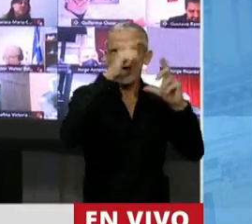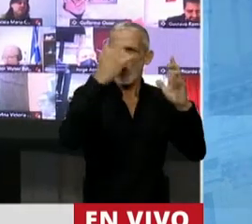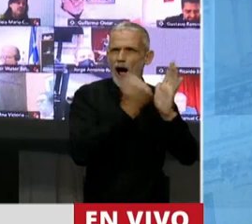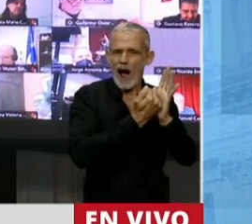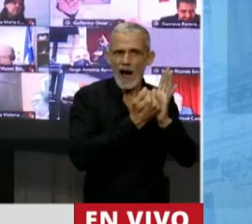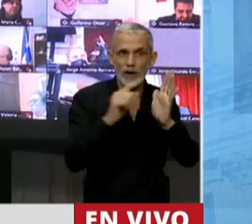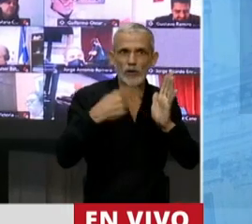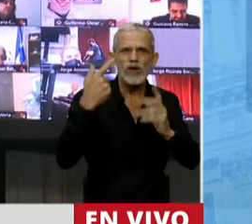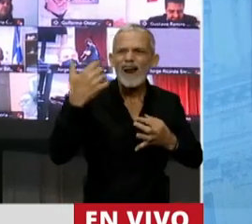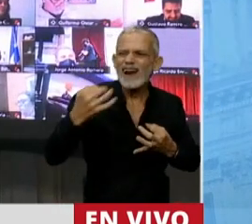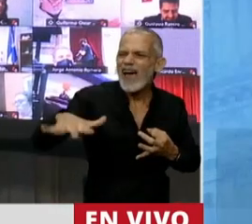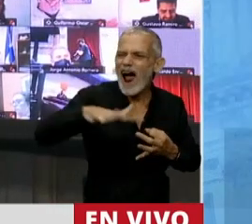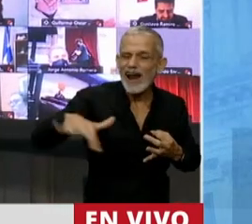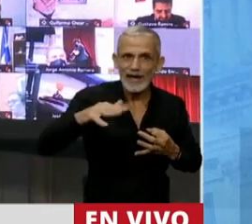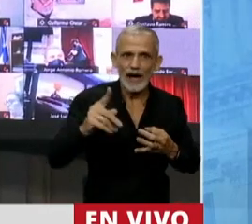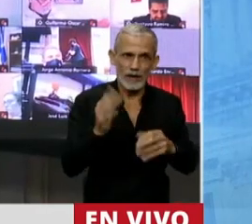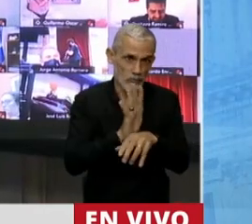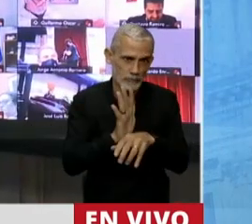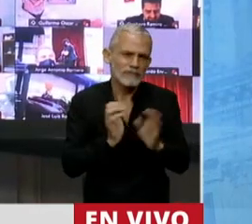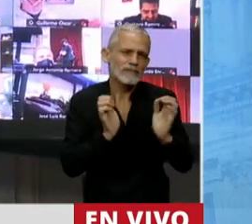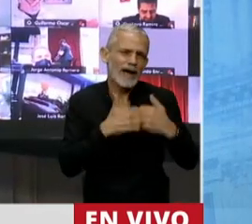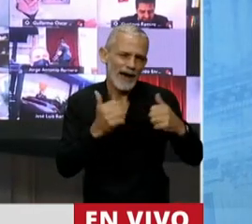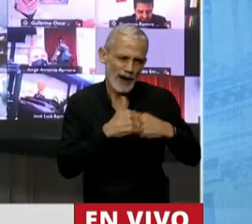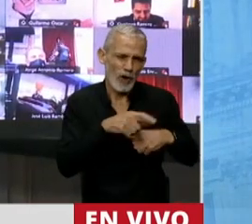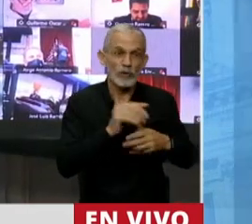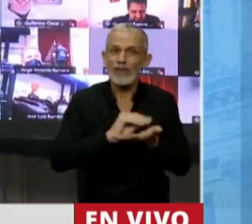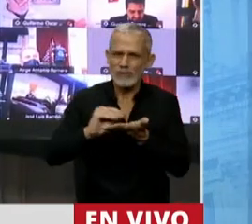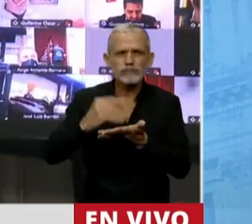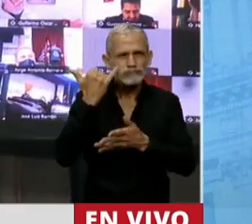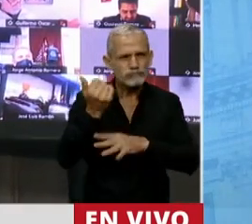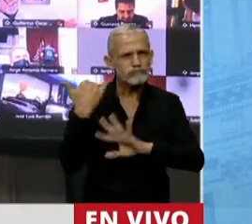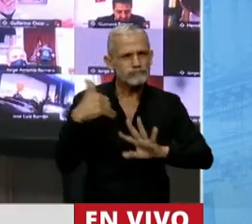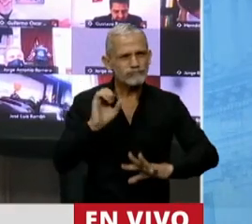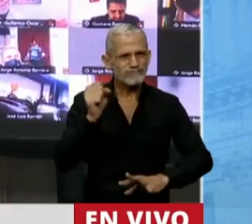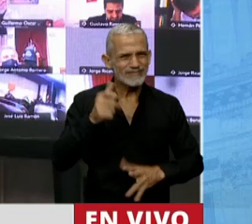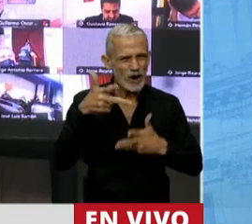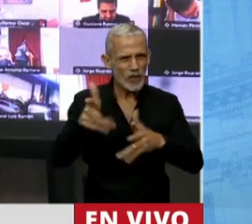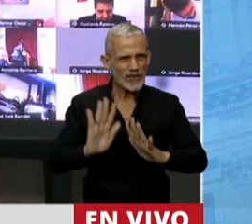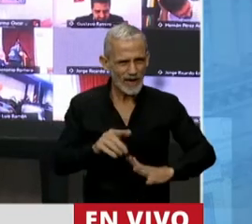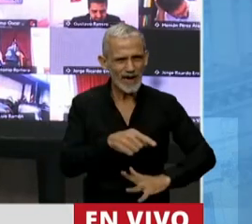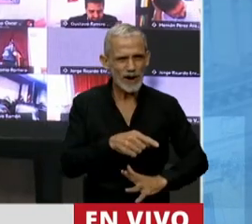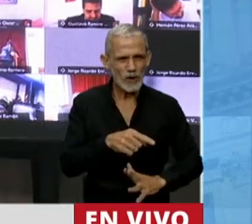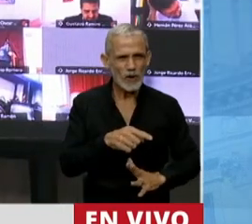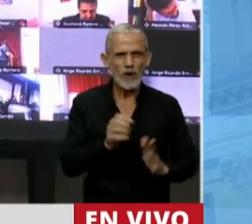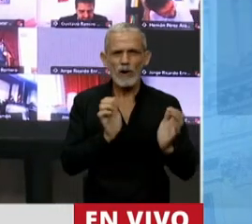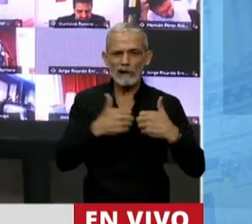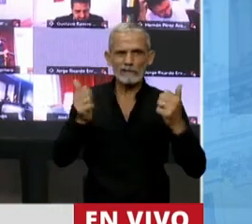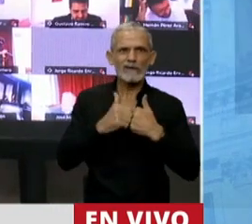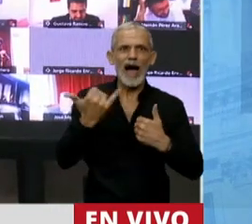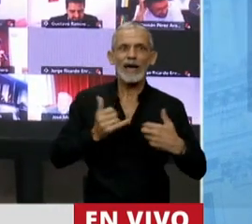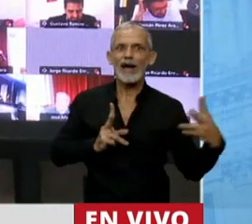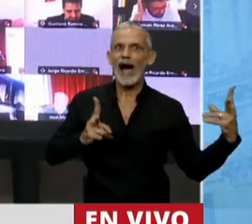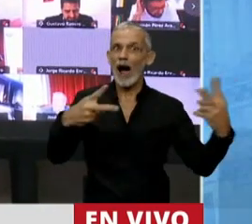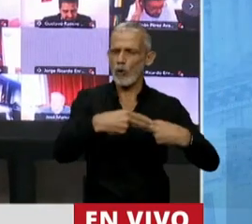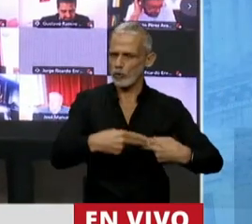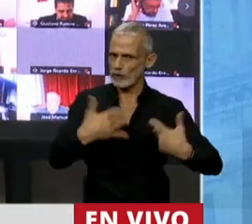Desde lo real nos están escondiendo, y varios diputados, diputadas preopinantes lo dijeron, un brutal ajuste.